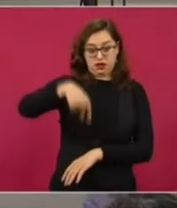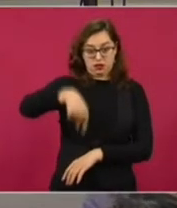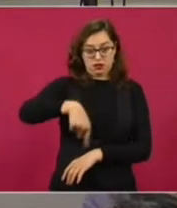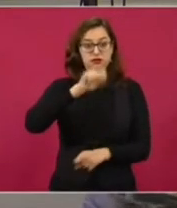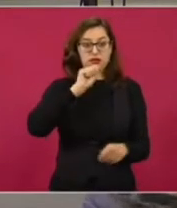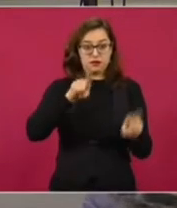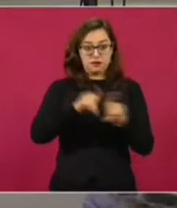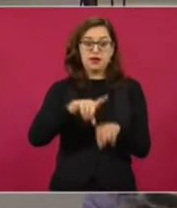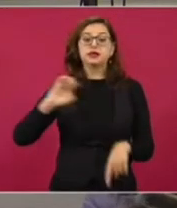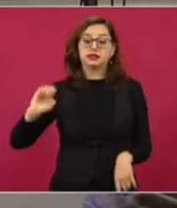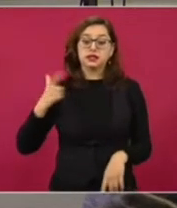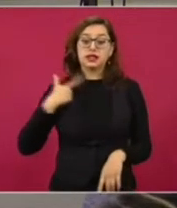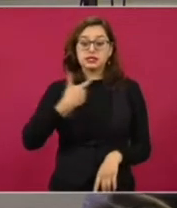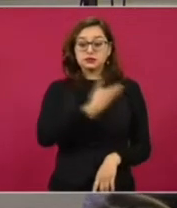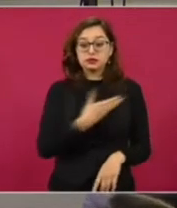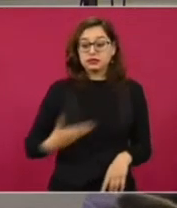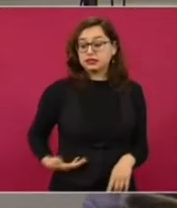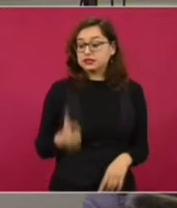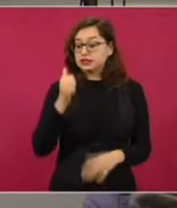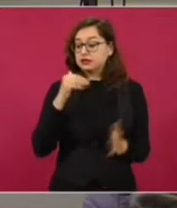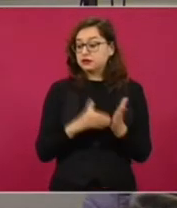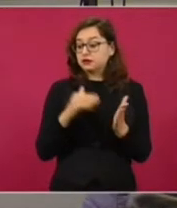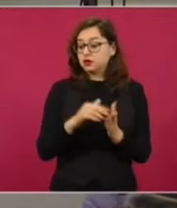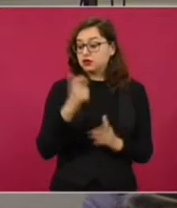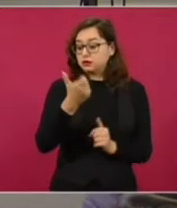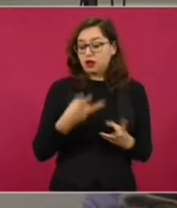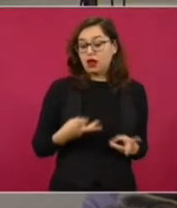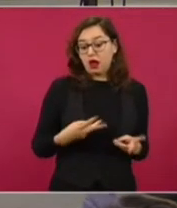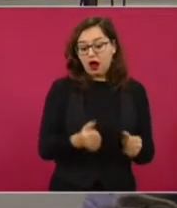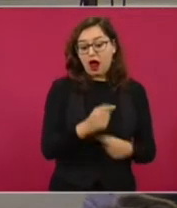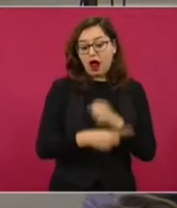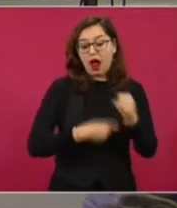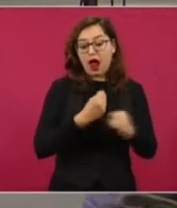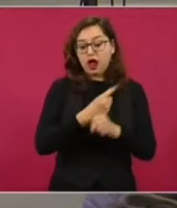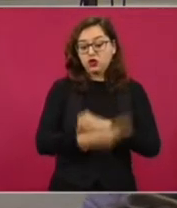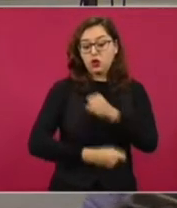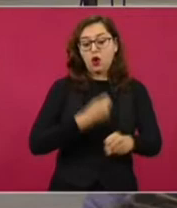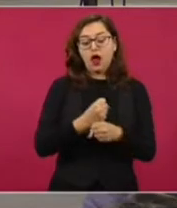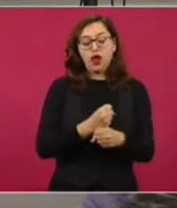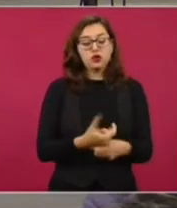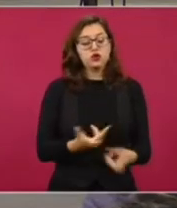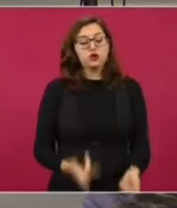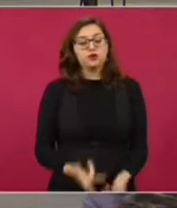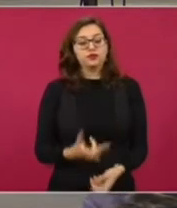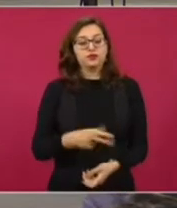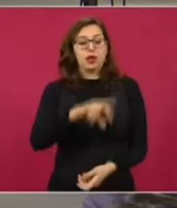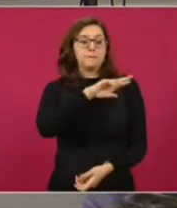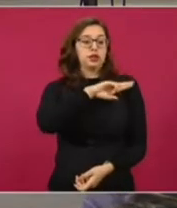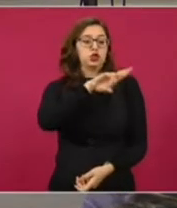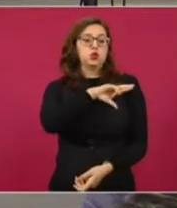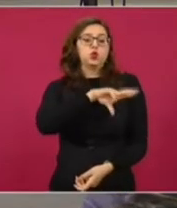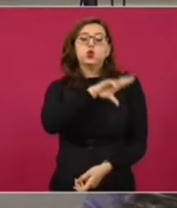médicos privados, no iban al Issste,